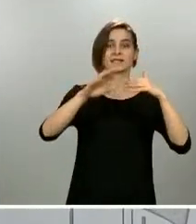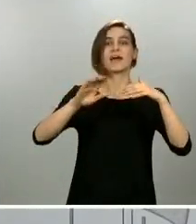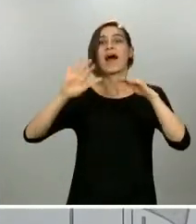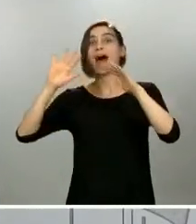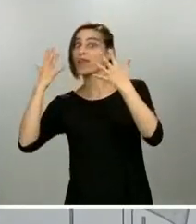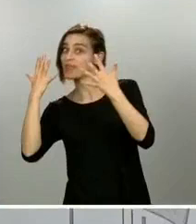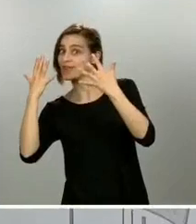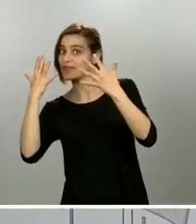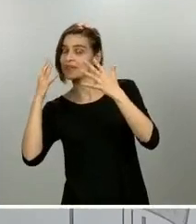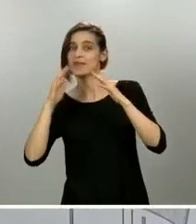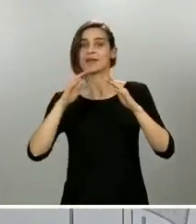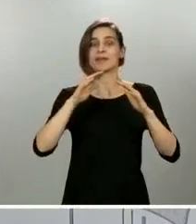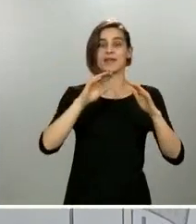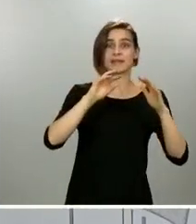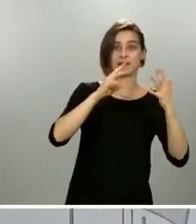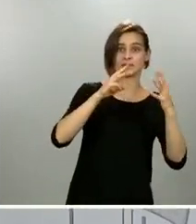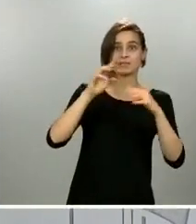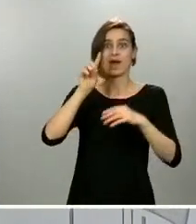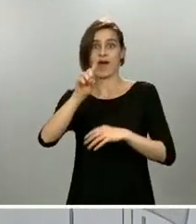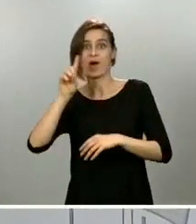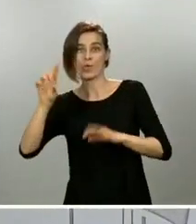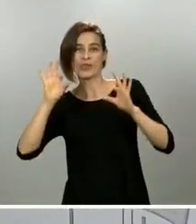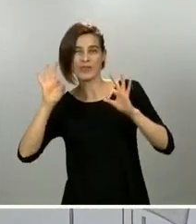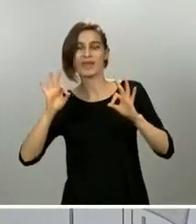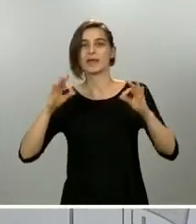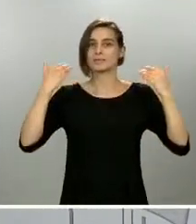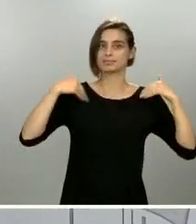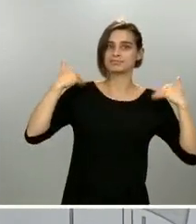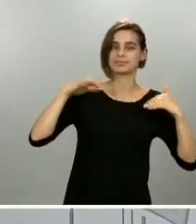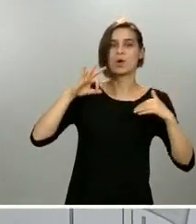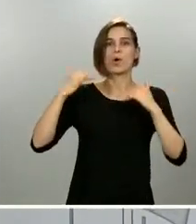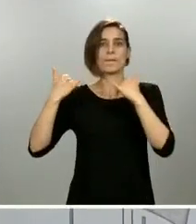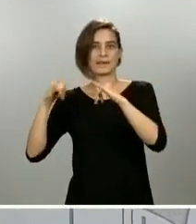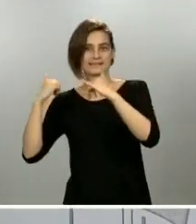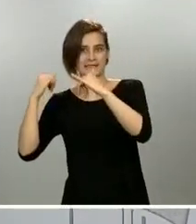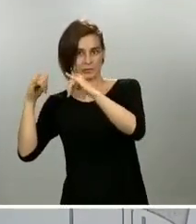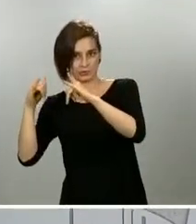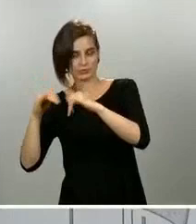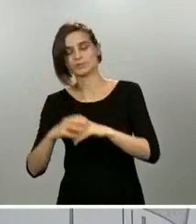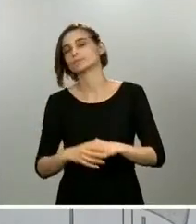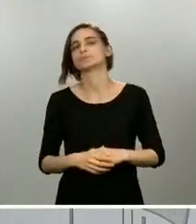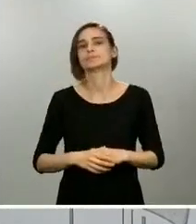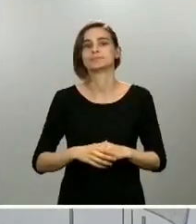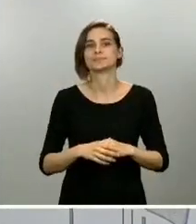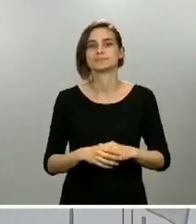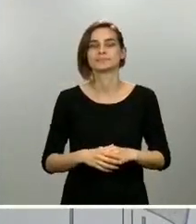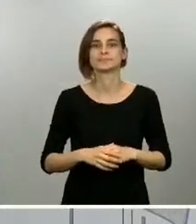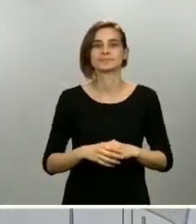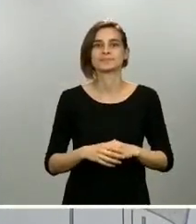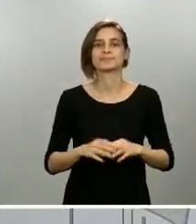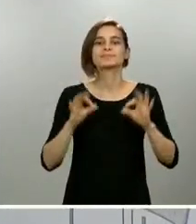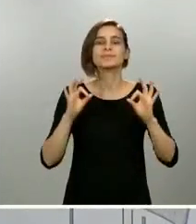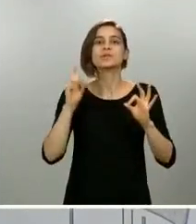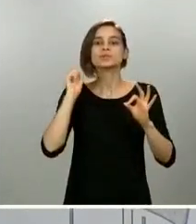física individual y paseos, personas mayores de 14 años que pueden pasear con un conviviente, espacio reservado o franja horaria